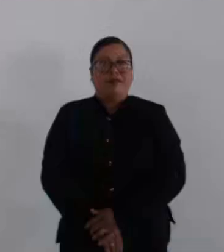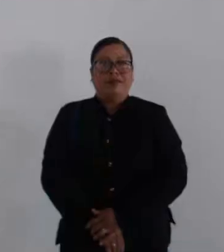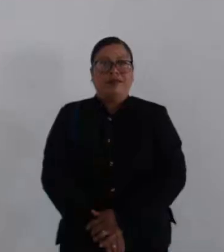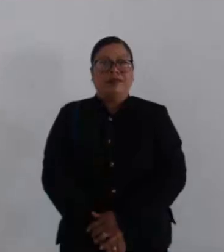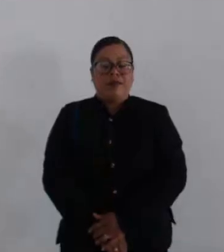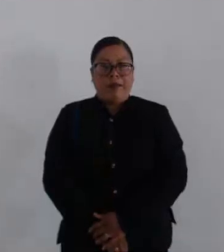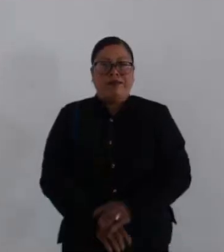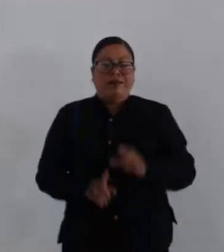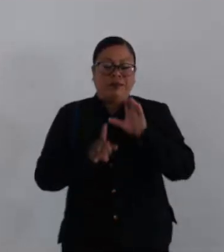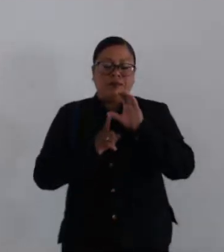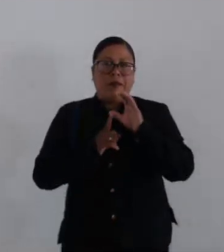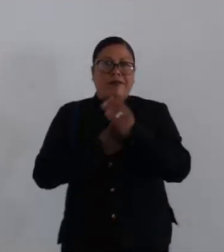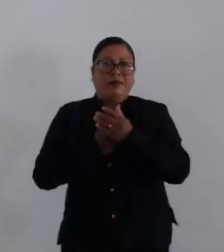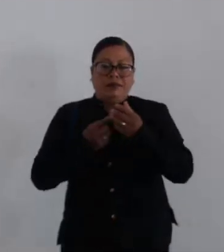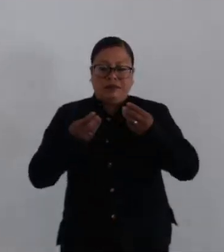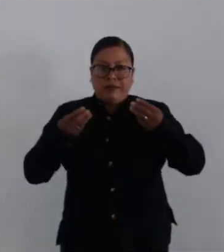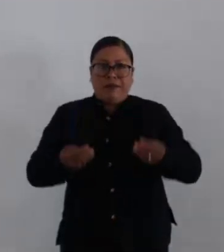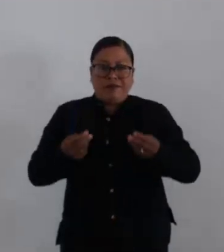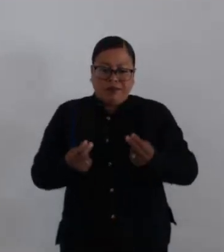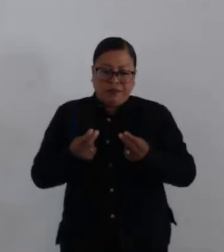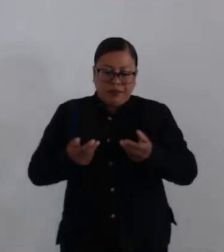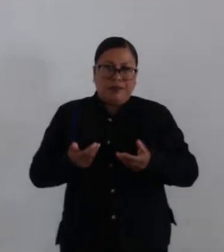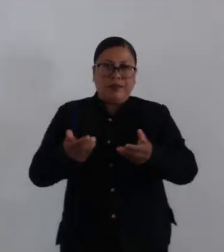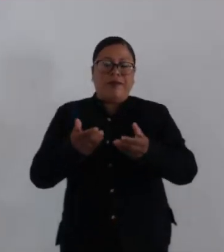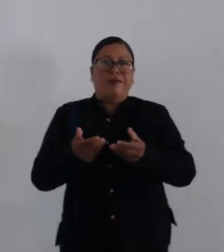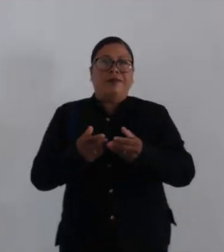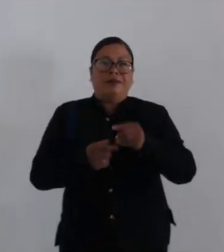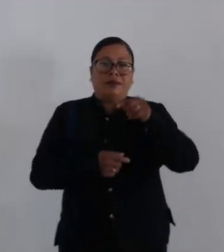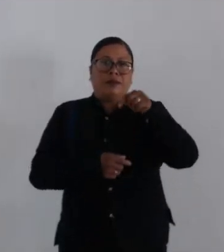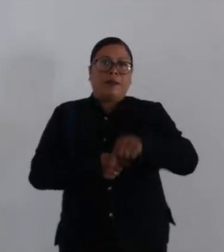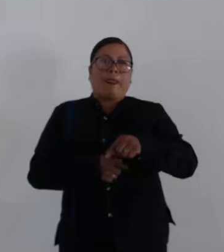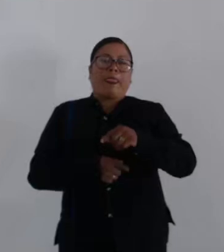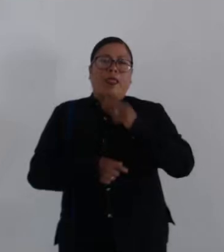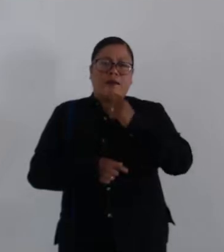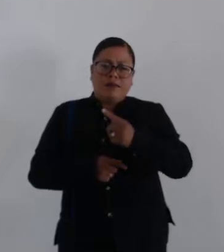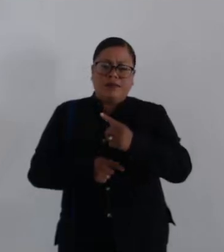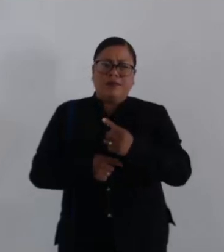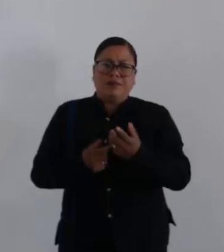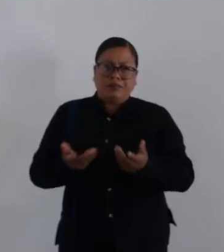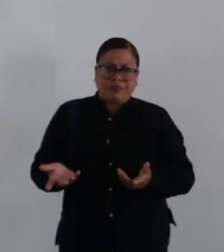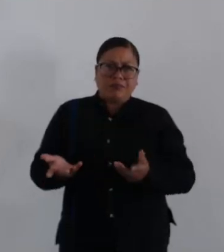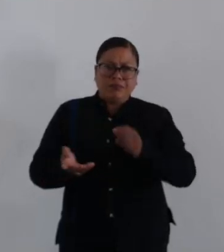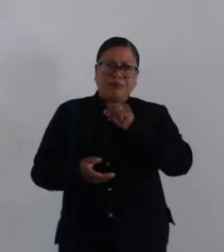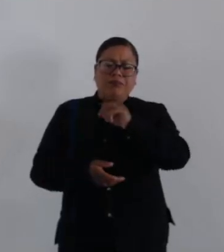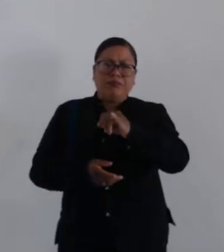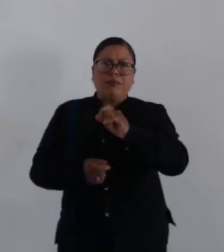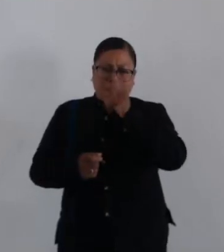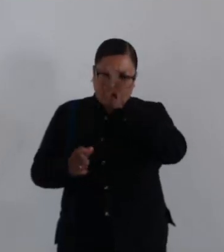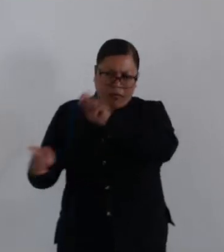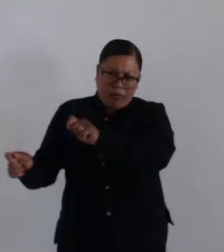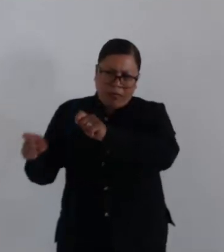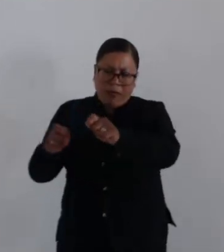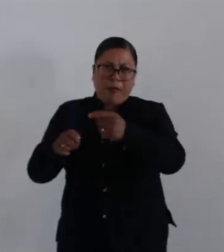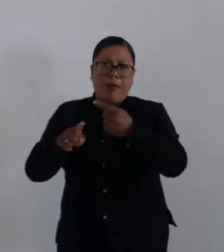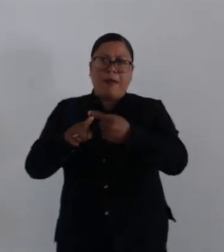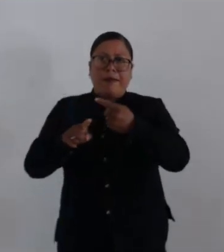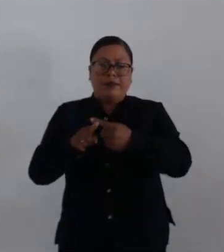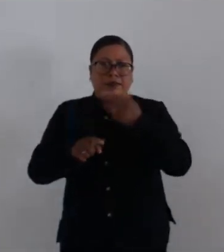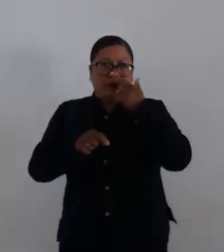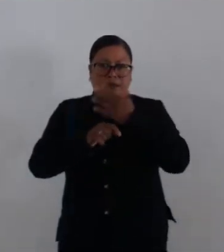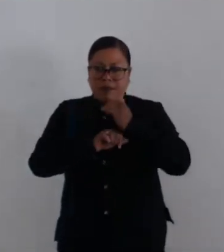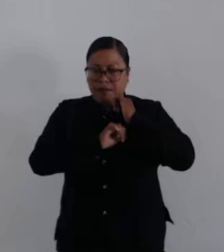Comisión de Mercados y Comercio en Vía Pública, mediante el que se determina aprobar la sesión de derechos que realiza el concesionario